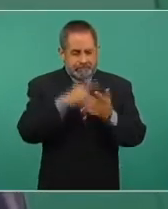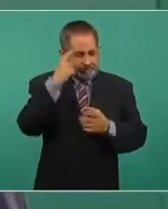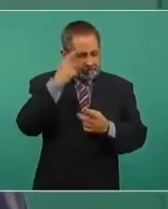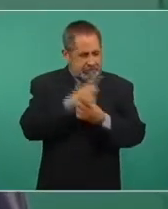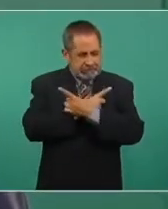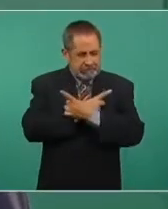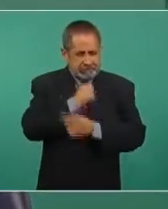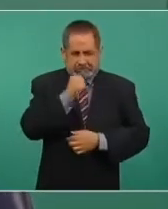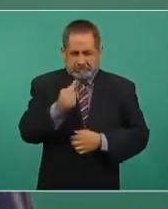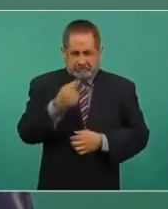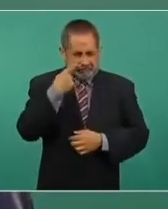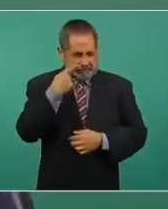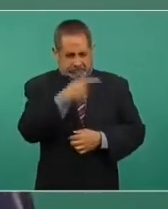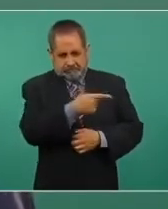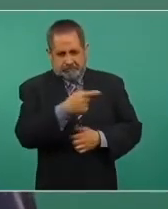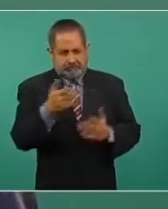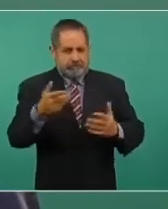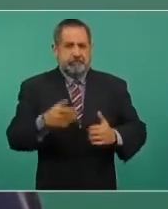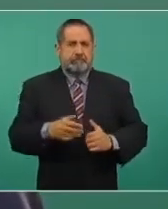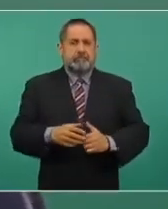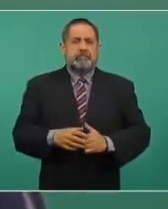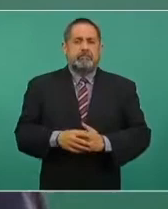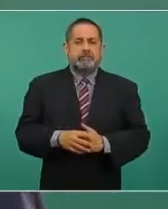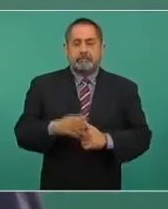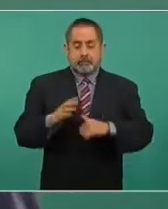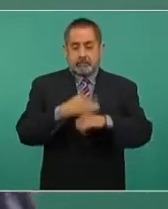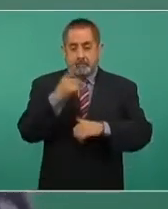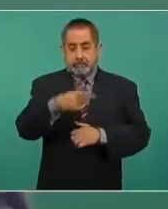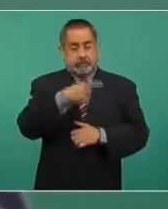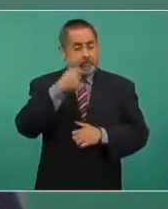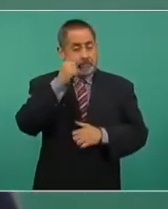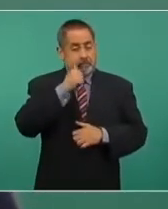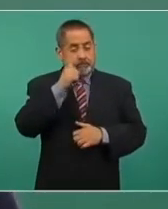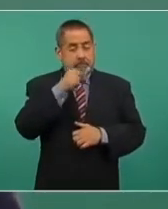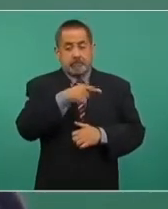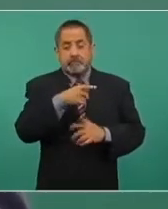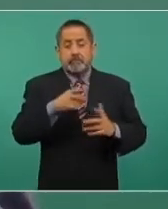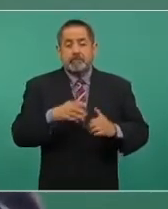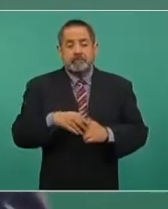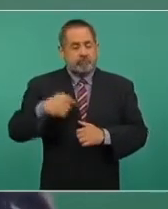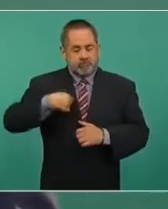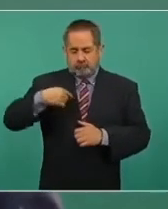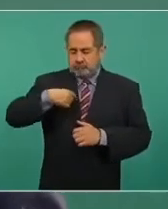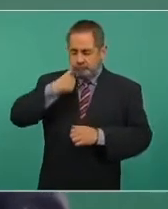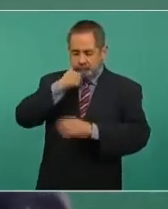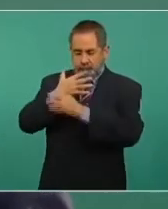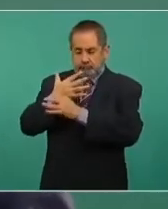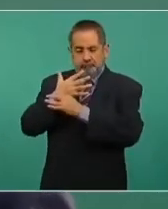porque siempre he dicho